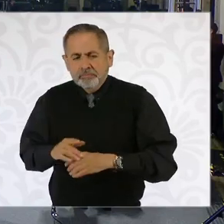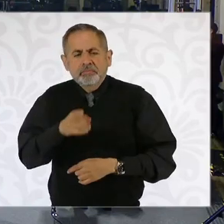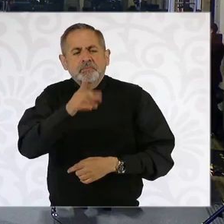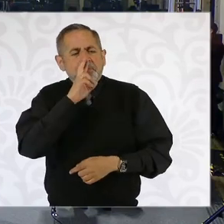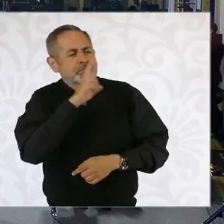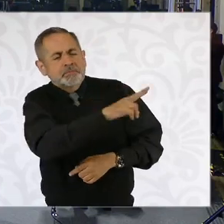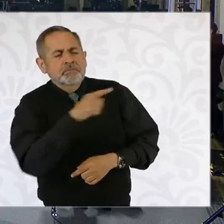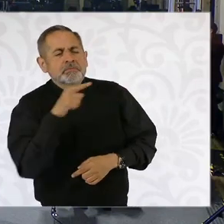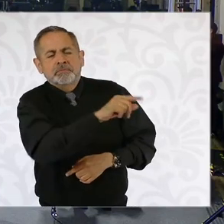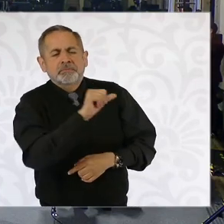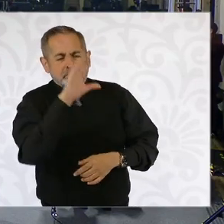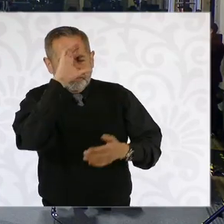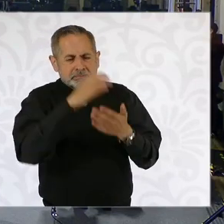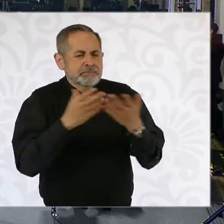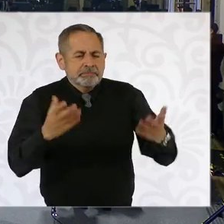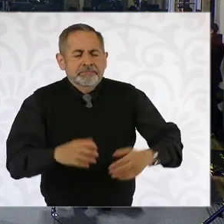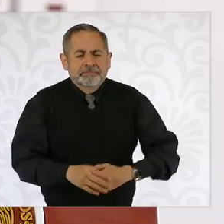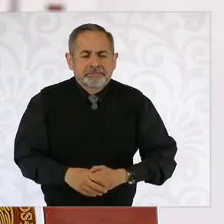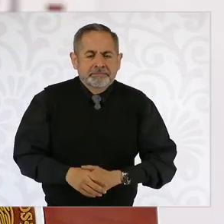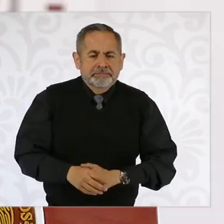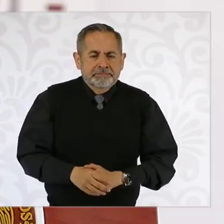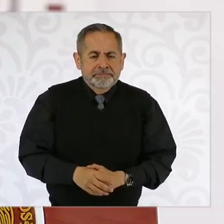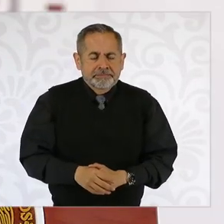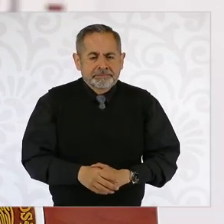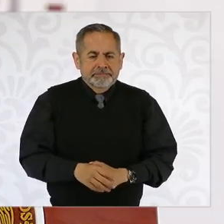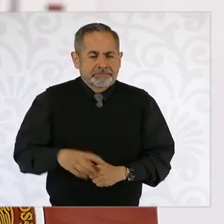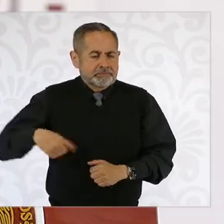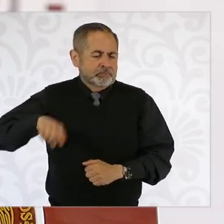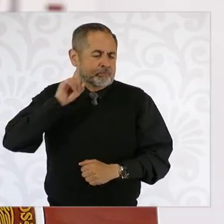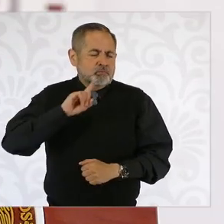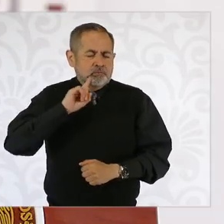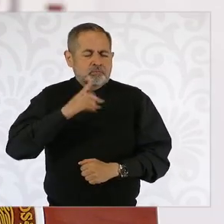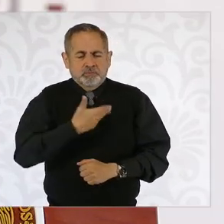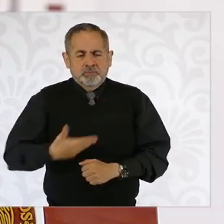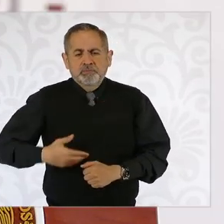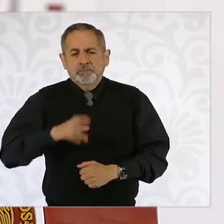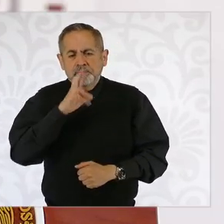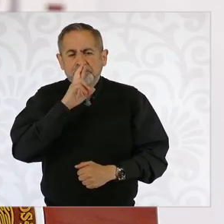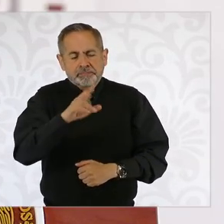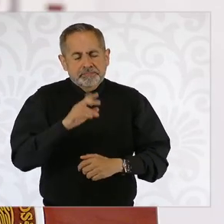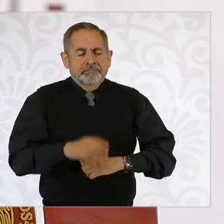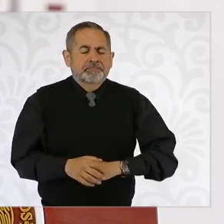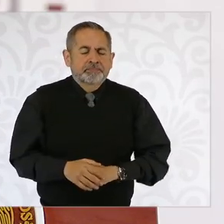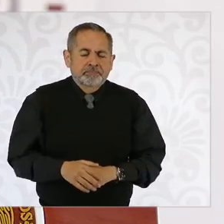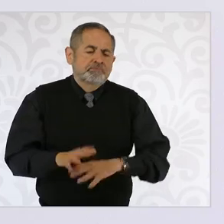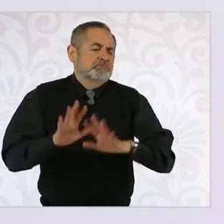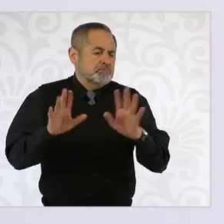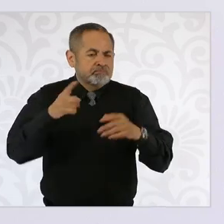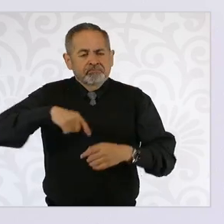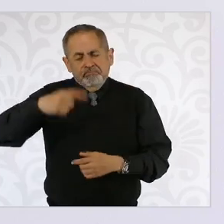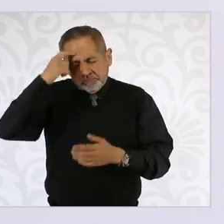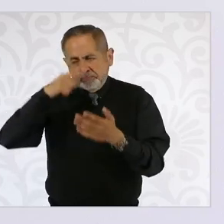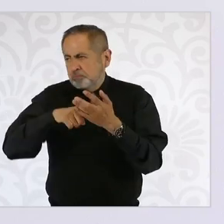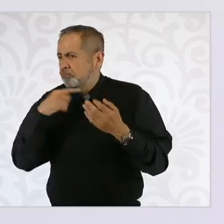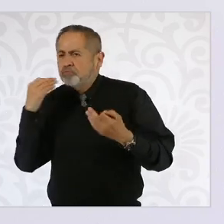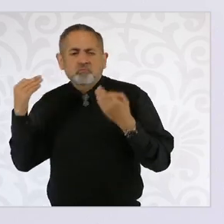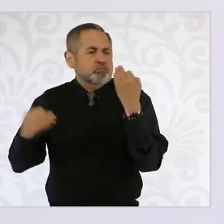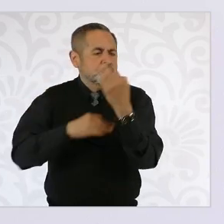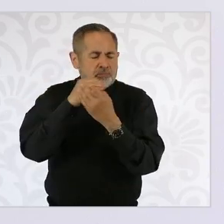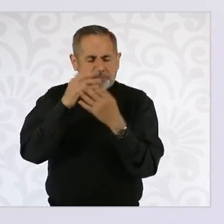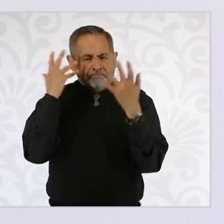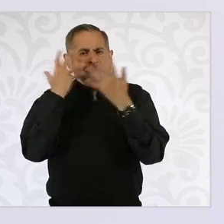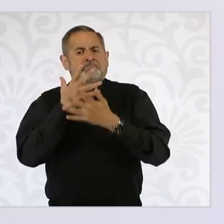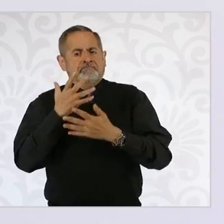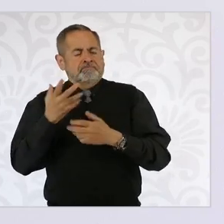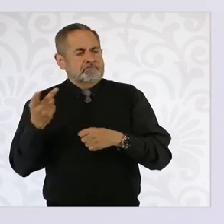Bueno, yo creo que todos estamos consternados por el asesinato del padre